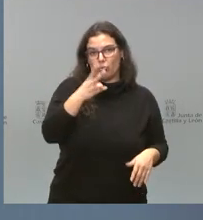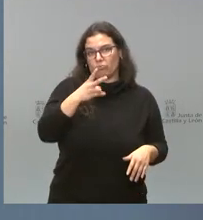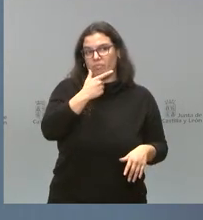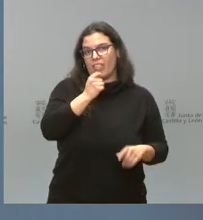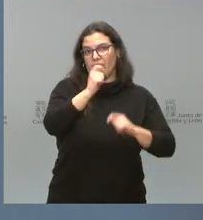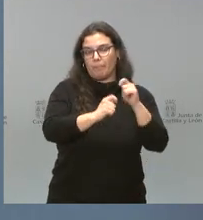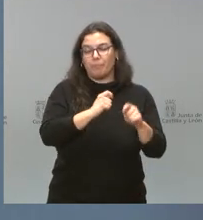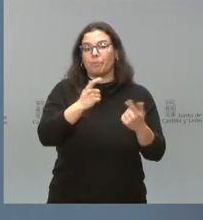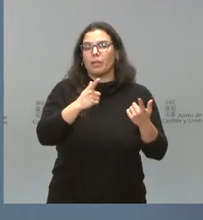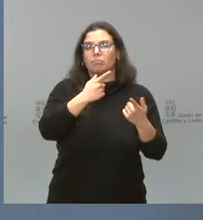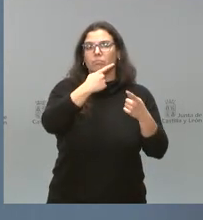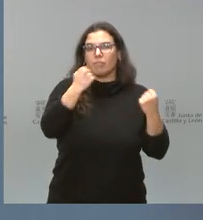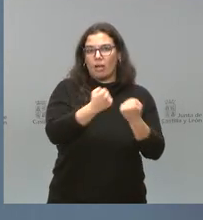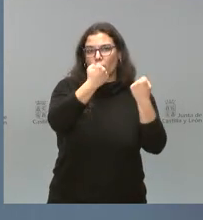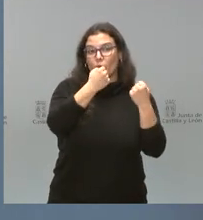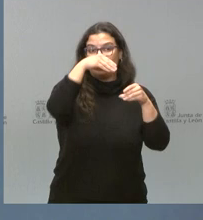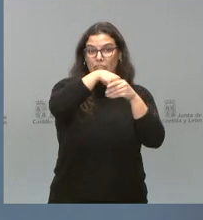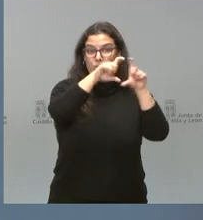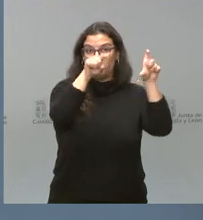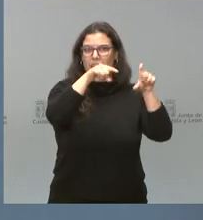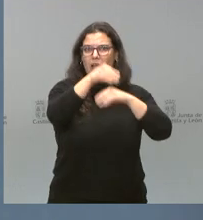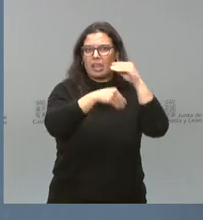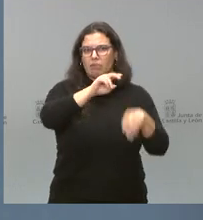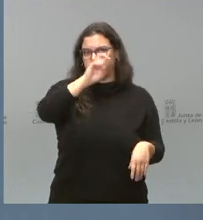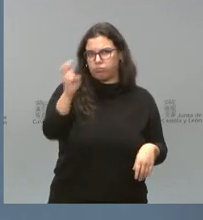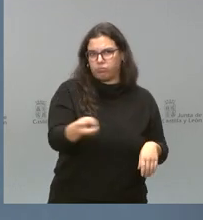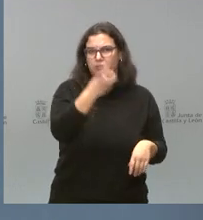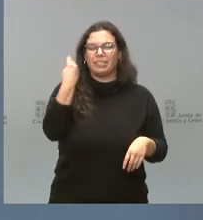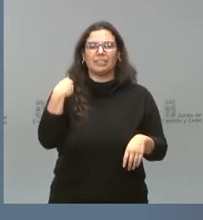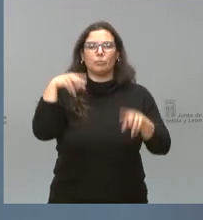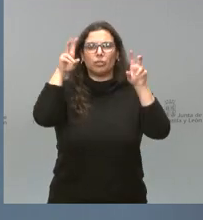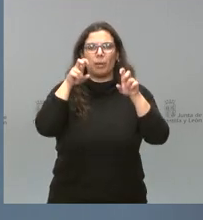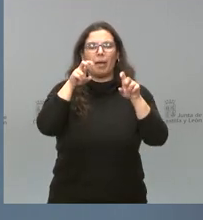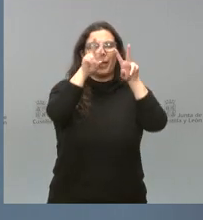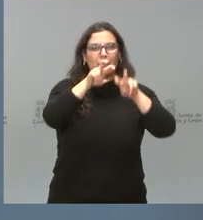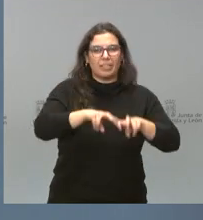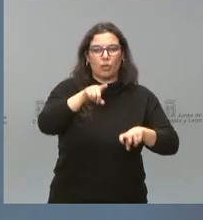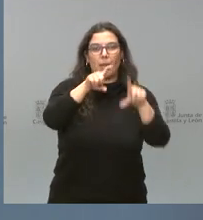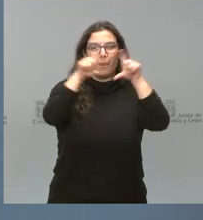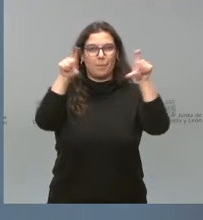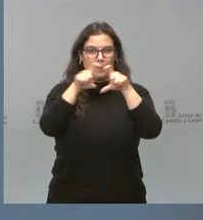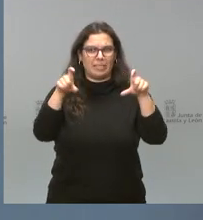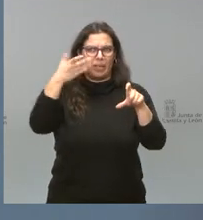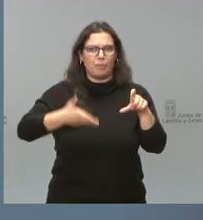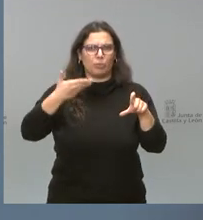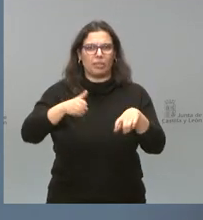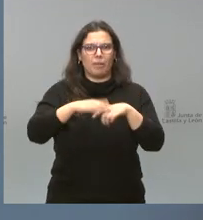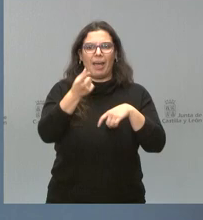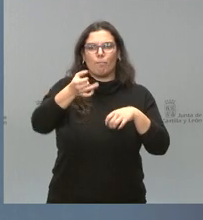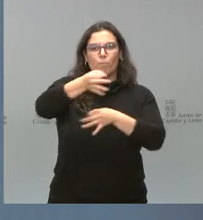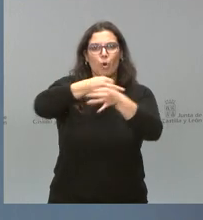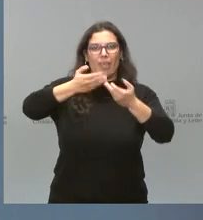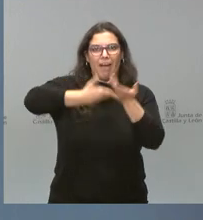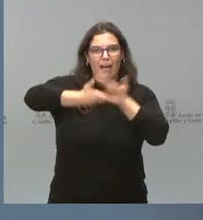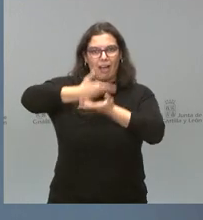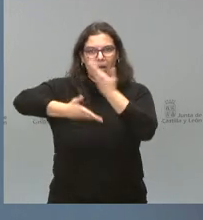diversas las actuaciones que esta empresa va a desarrollar desde el punto de vista de la investigación. Saben que es una de las grandes empresas de cambio de divisas a nivel internacional y que